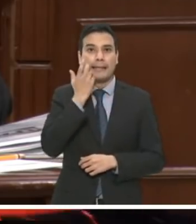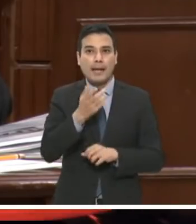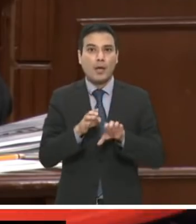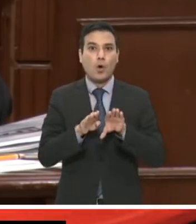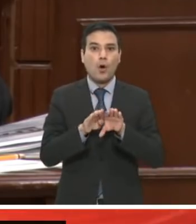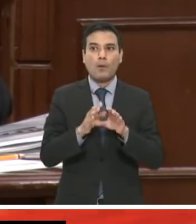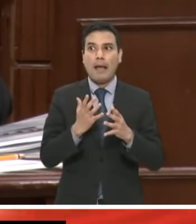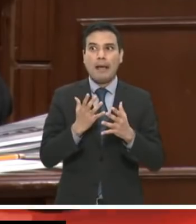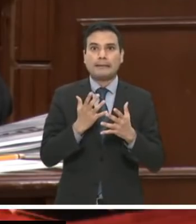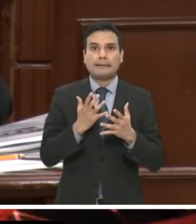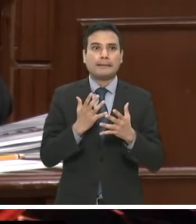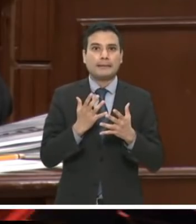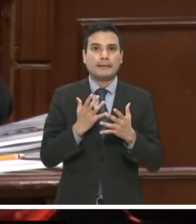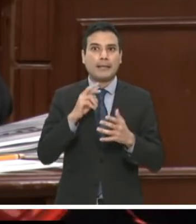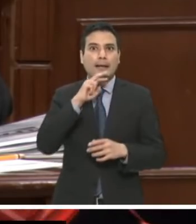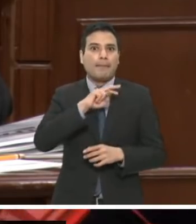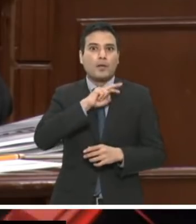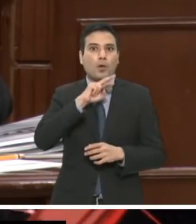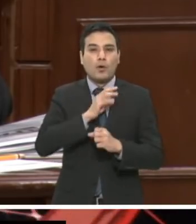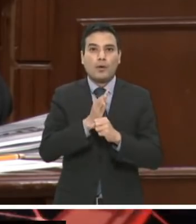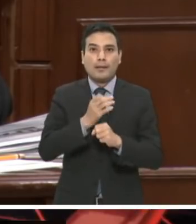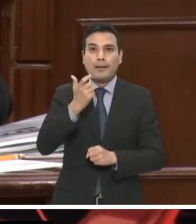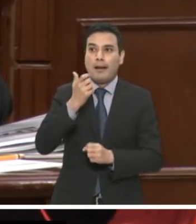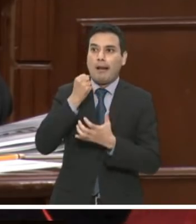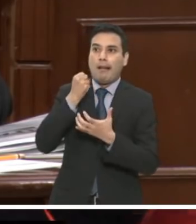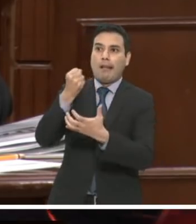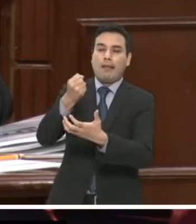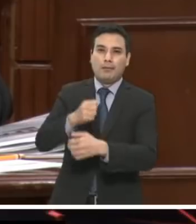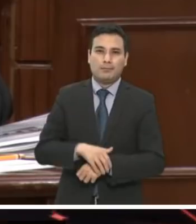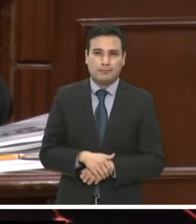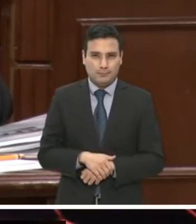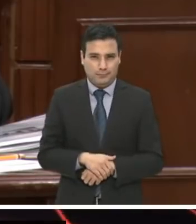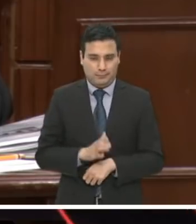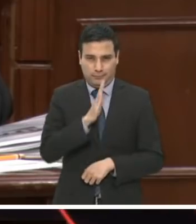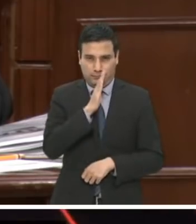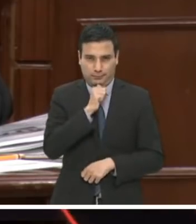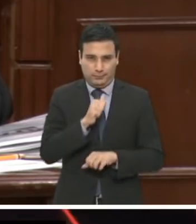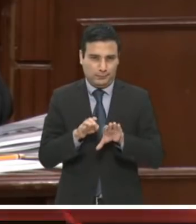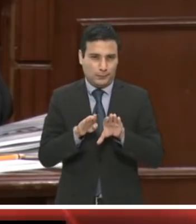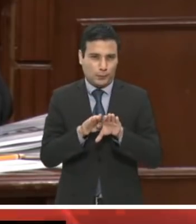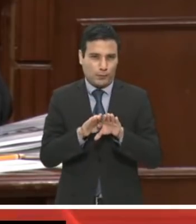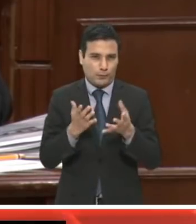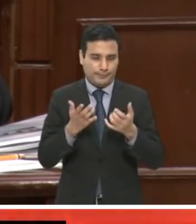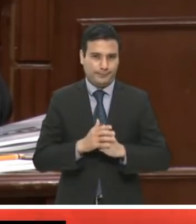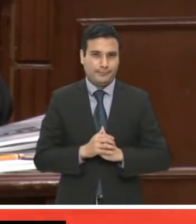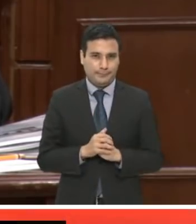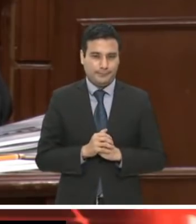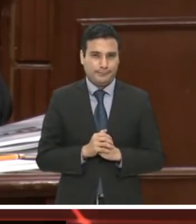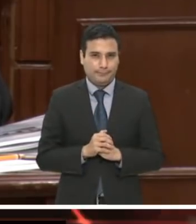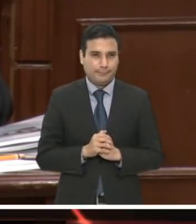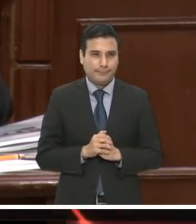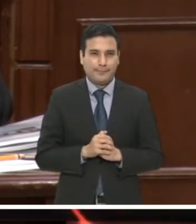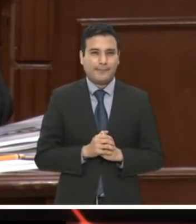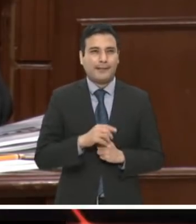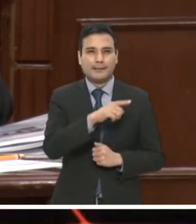forzadamente, de último momento, y forzando acuerdos en ese Instituto Nacional Electoral para cubrir sus